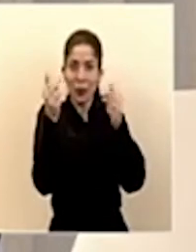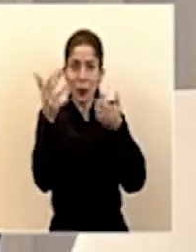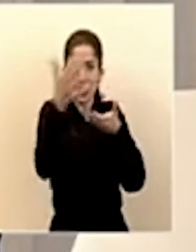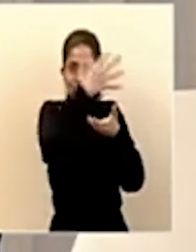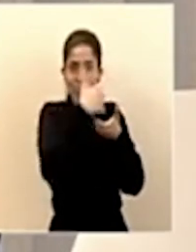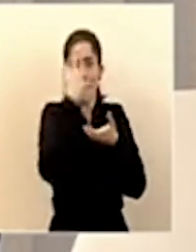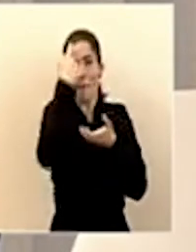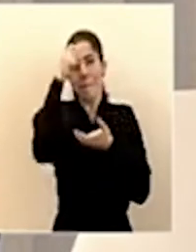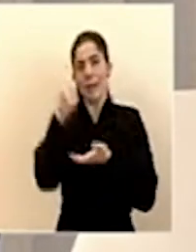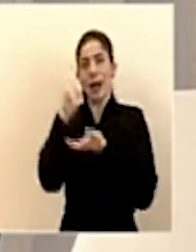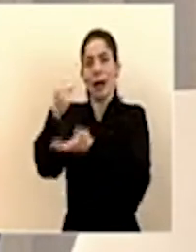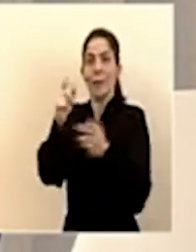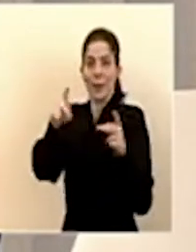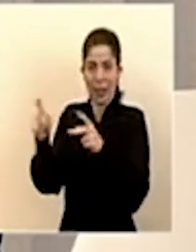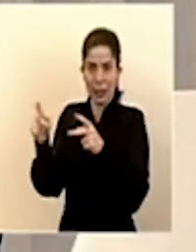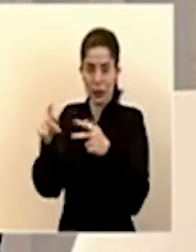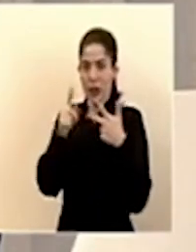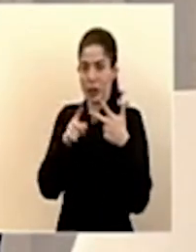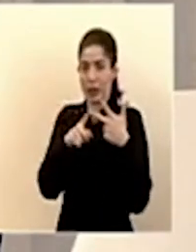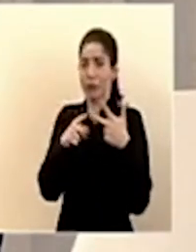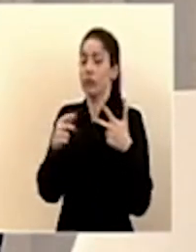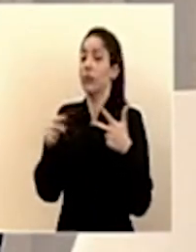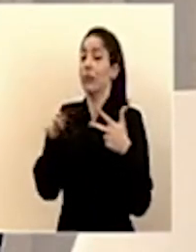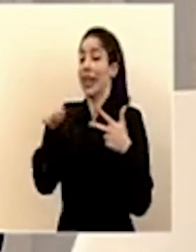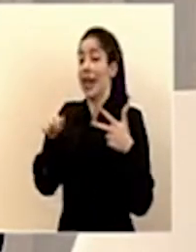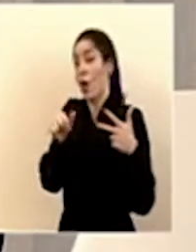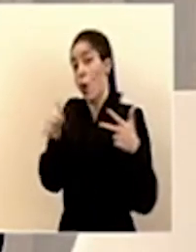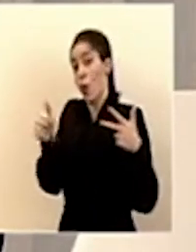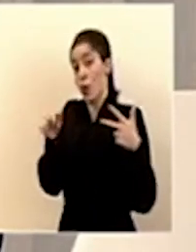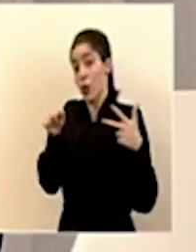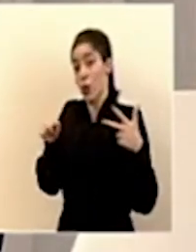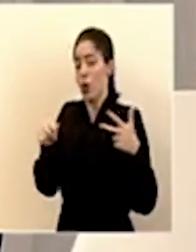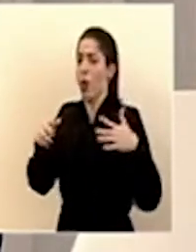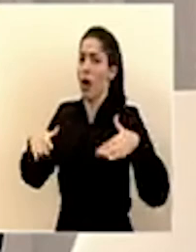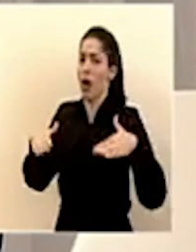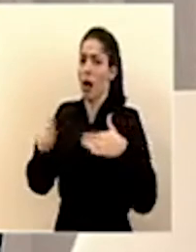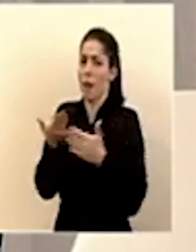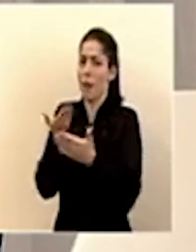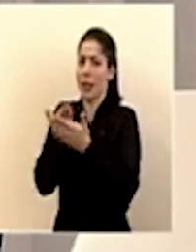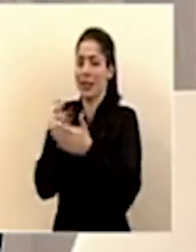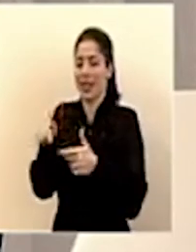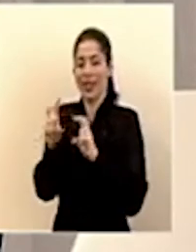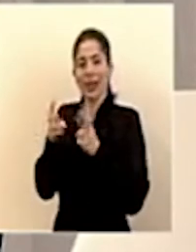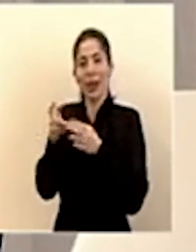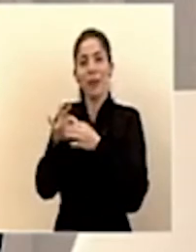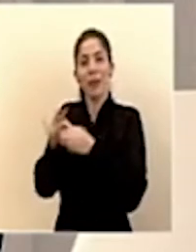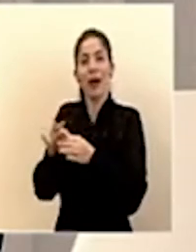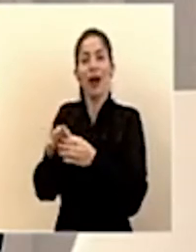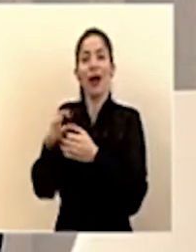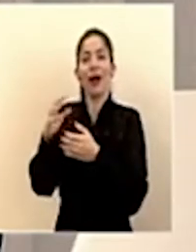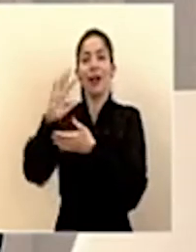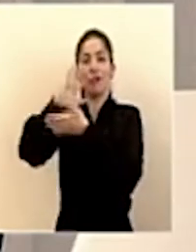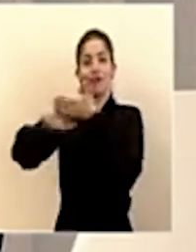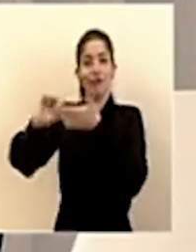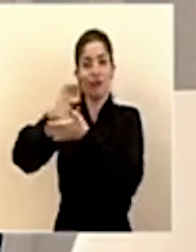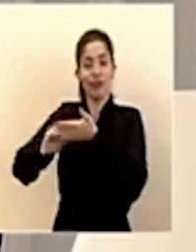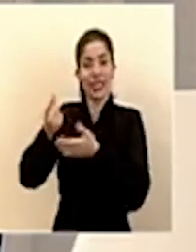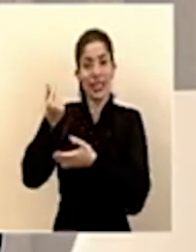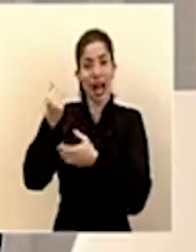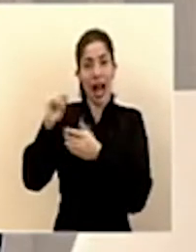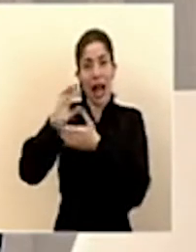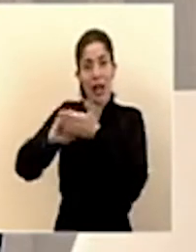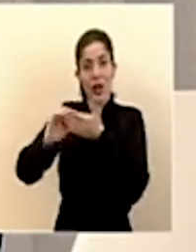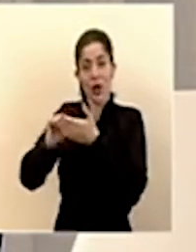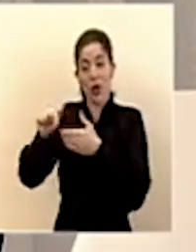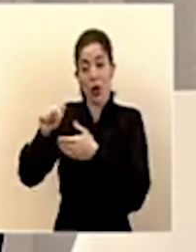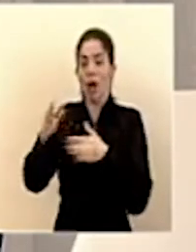asignarlo a las personas. No presentaremos aún el tema relacionado con la contribución solidaria en